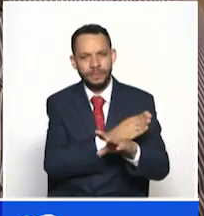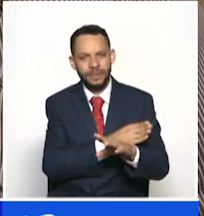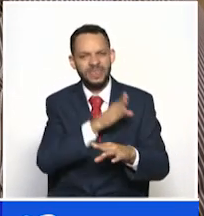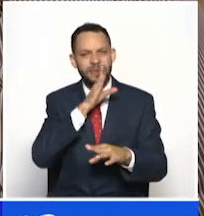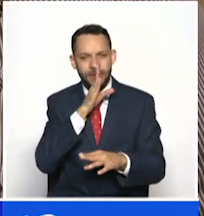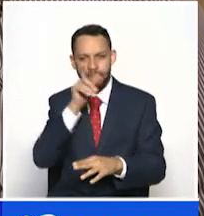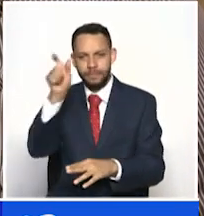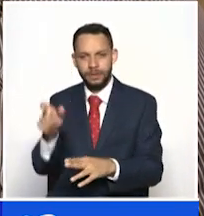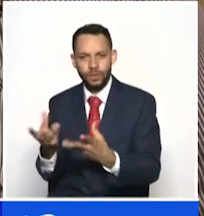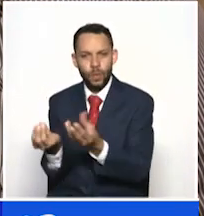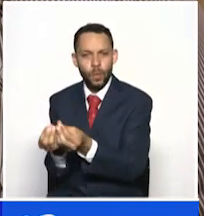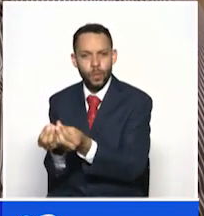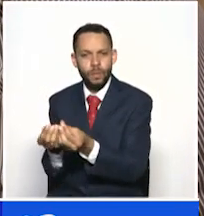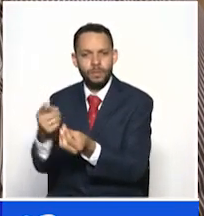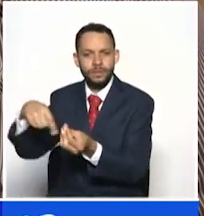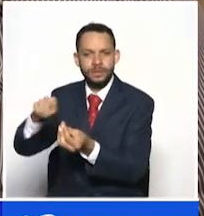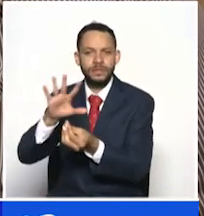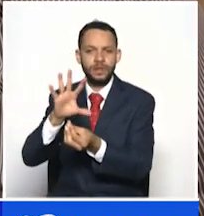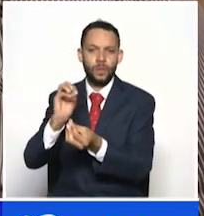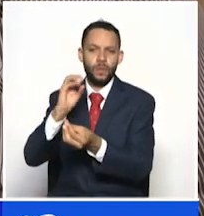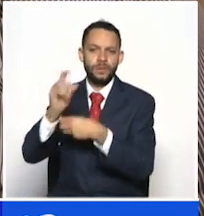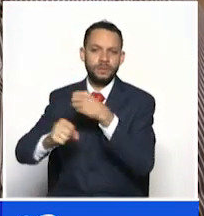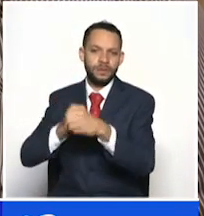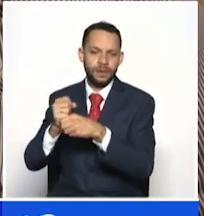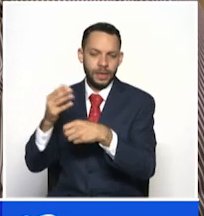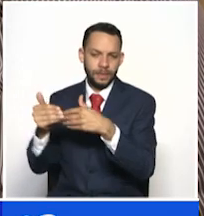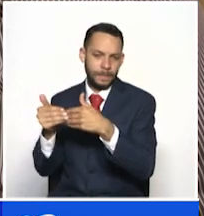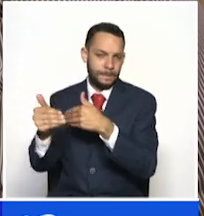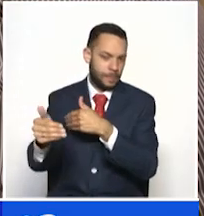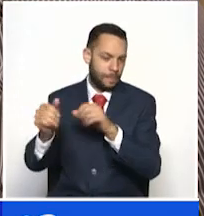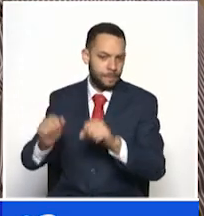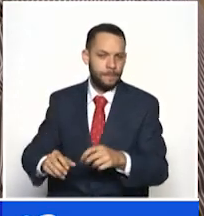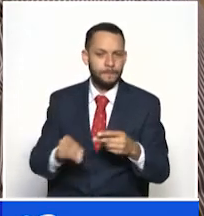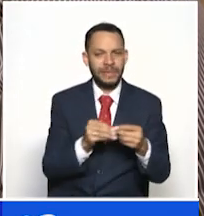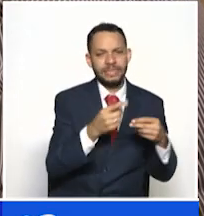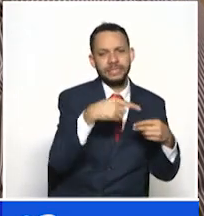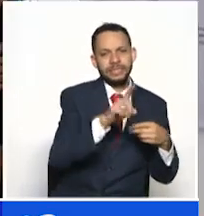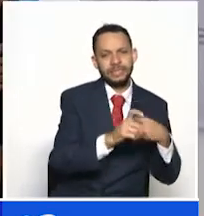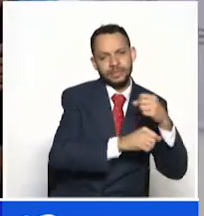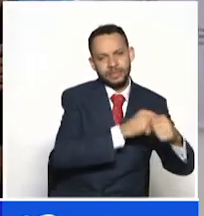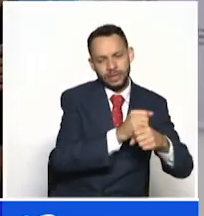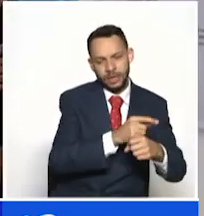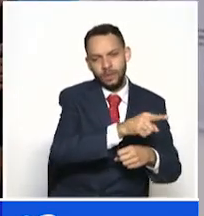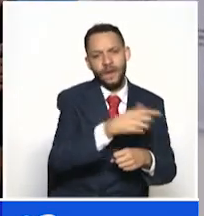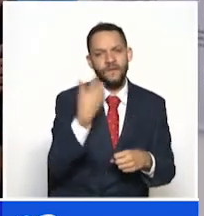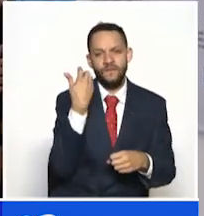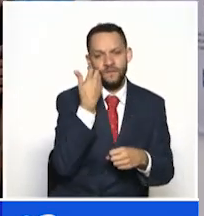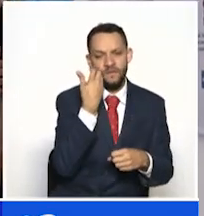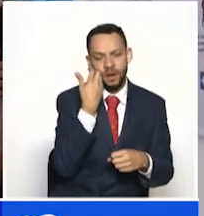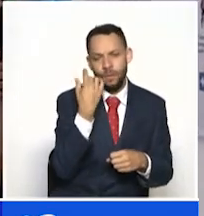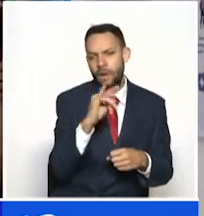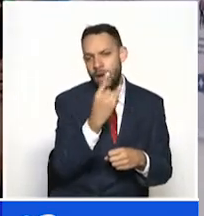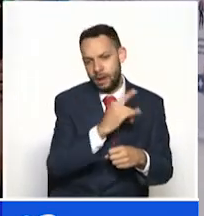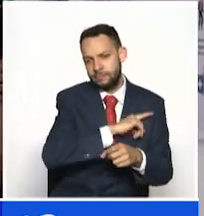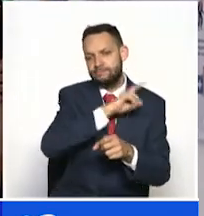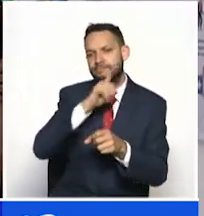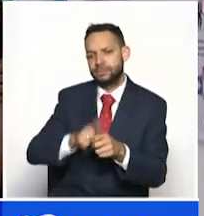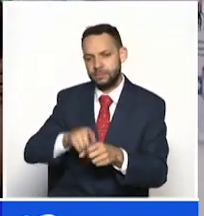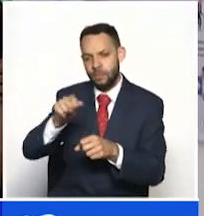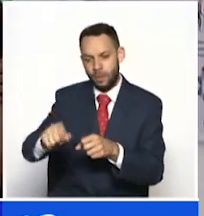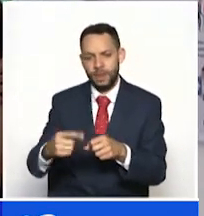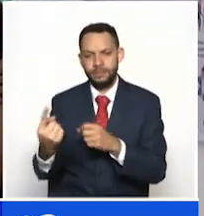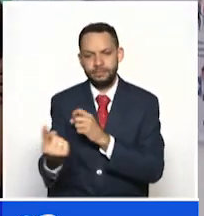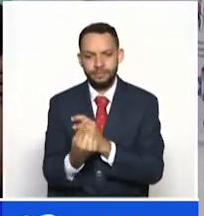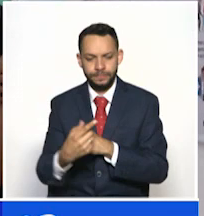de 50 años en adelante con y sin comorbilidades y de 16 a 49 años solo con enfermedades de base. No se